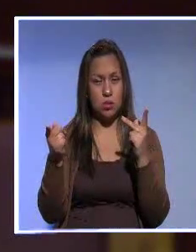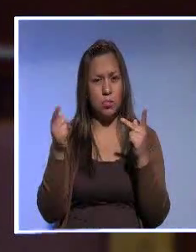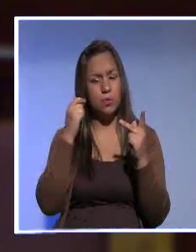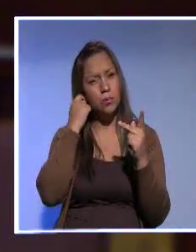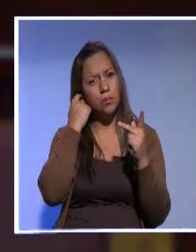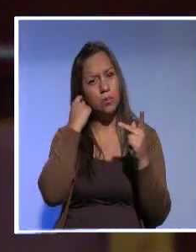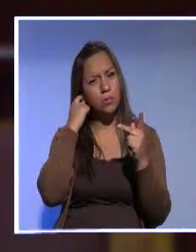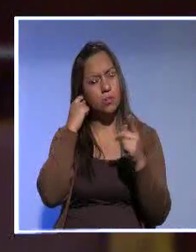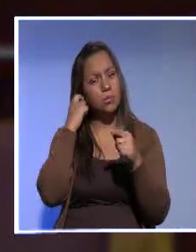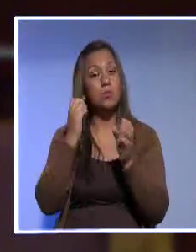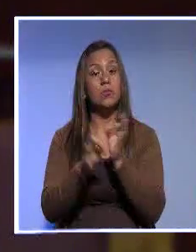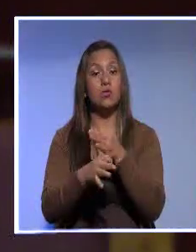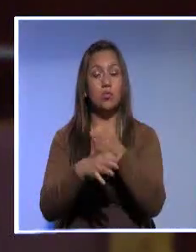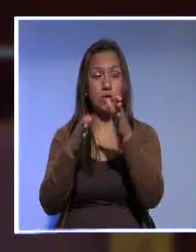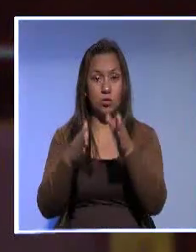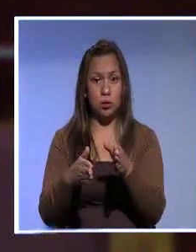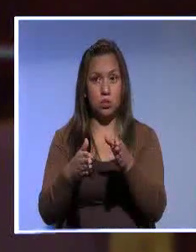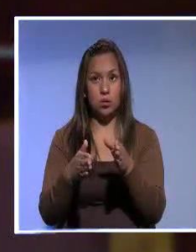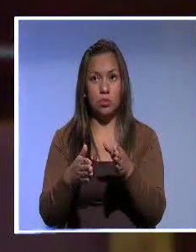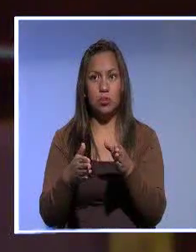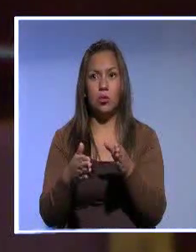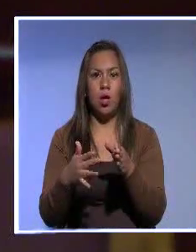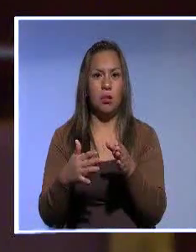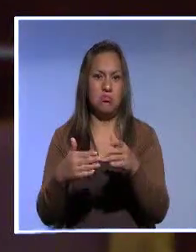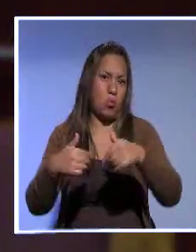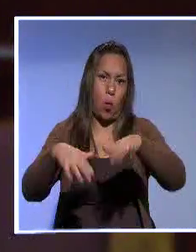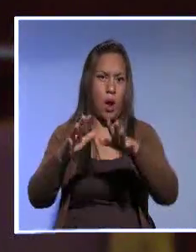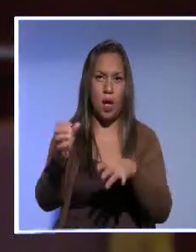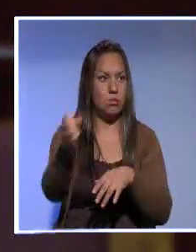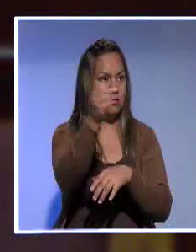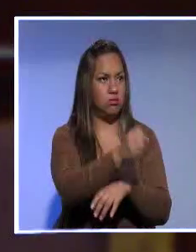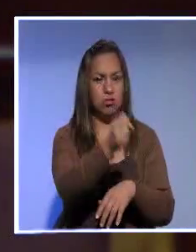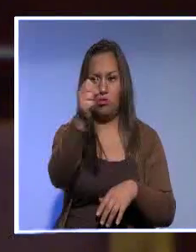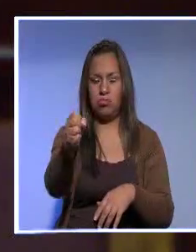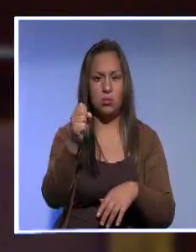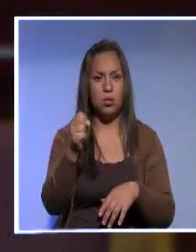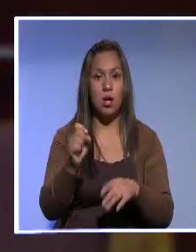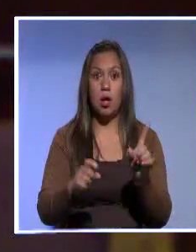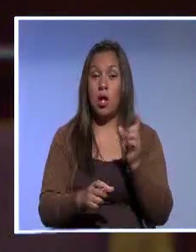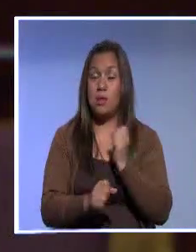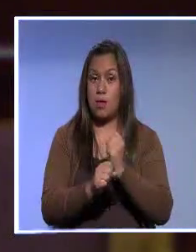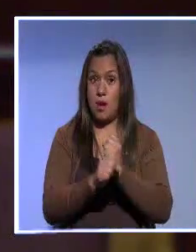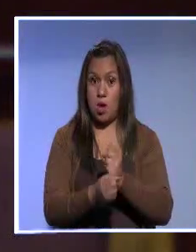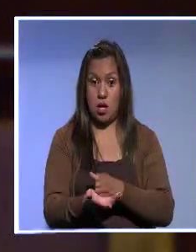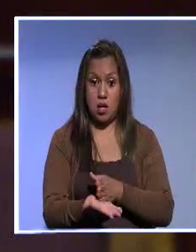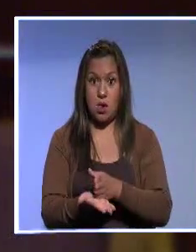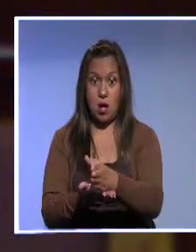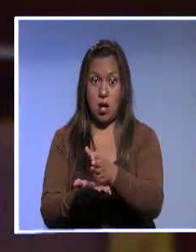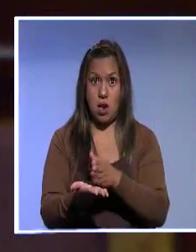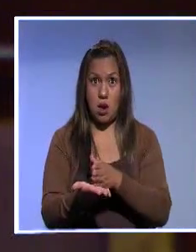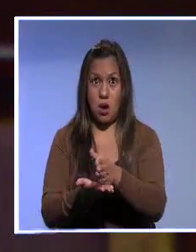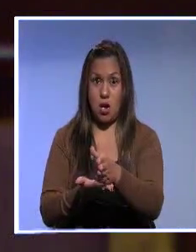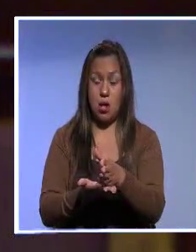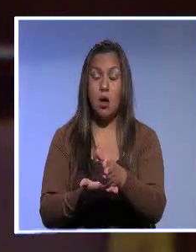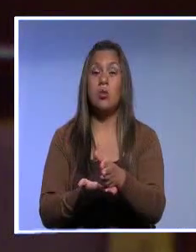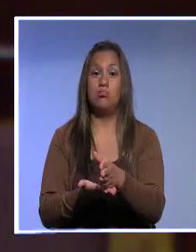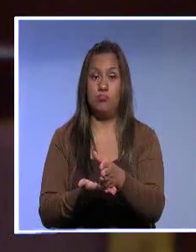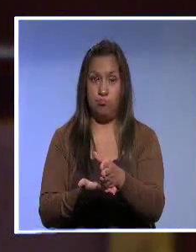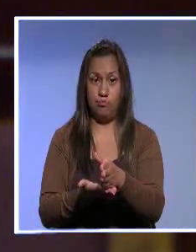digamos, no los funcionarios de libre remoción, sino los trabajadores de carrera, hoy lo que